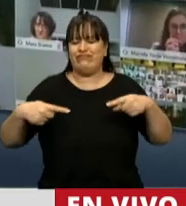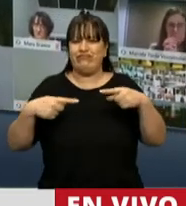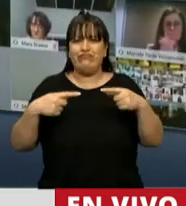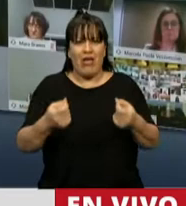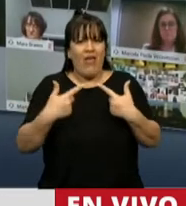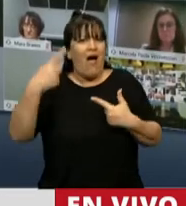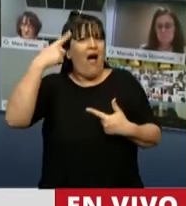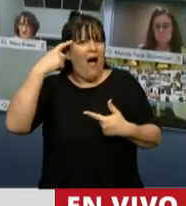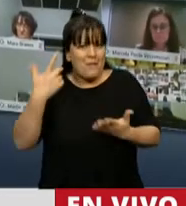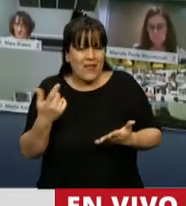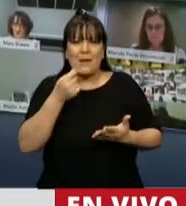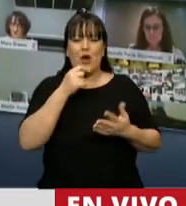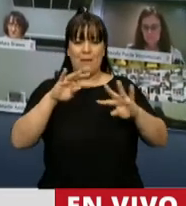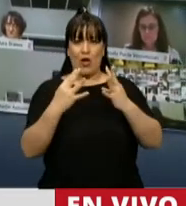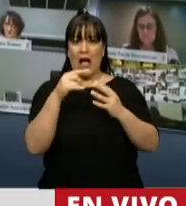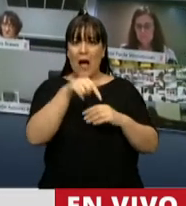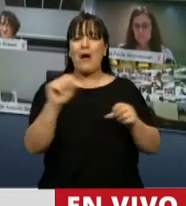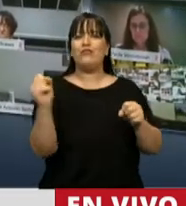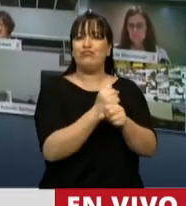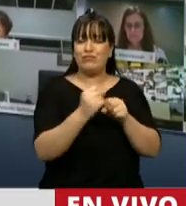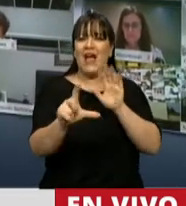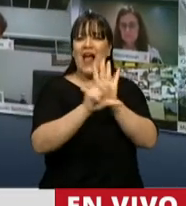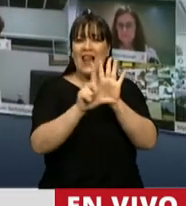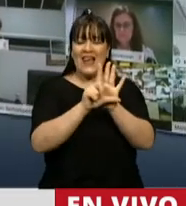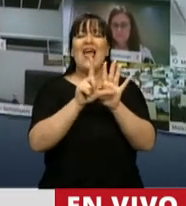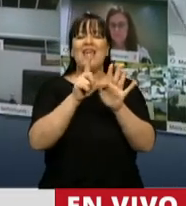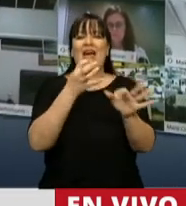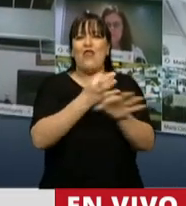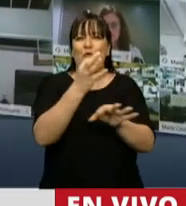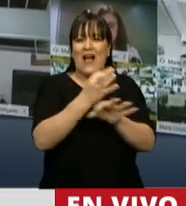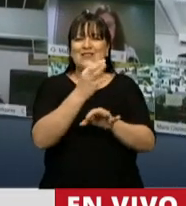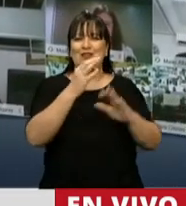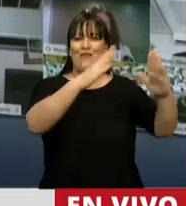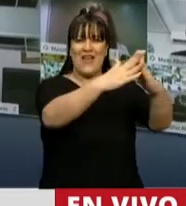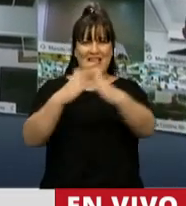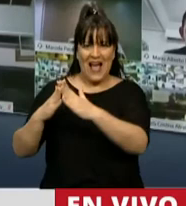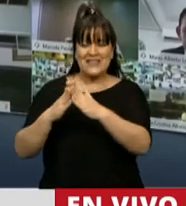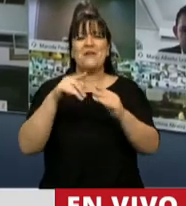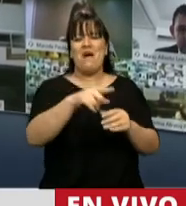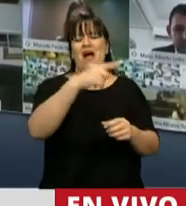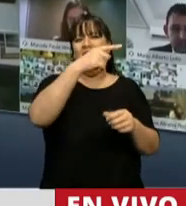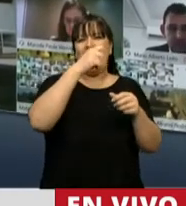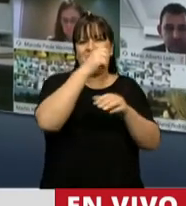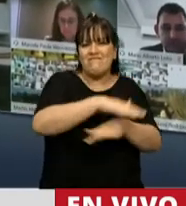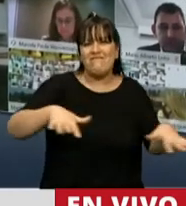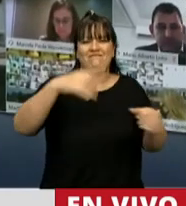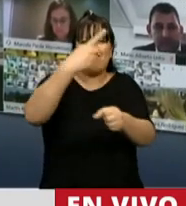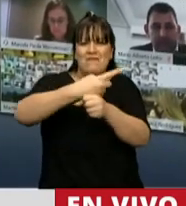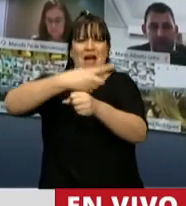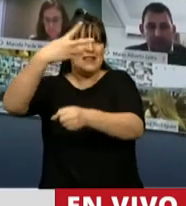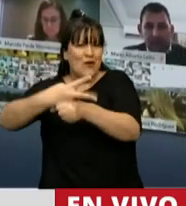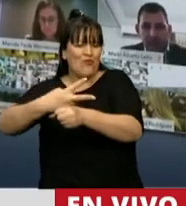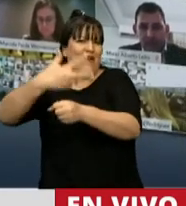esta Cámara dio, por ejemplo, sanción a la Ley de Educación a Distancia para todos los niveles de educación en situaciones de pandemia